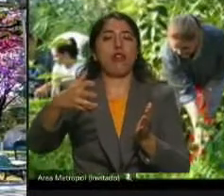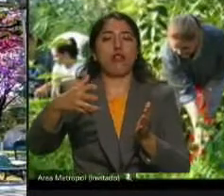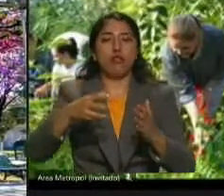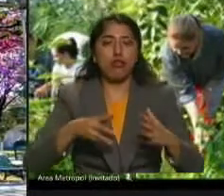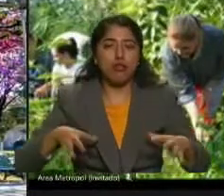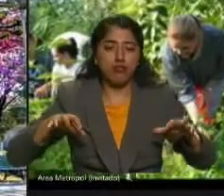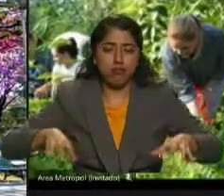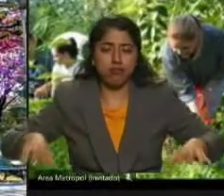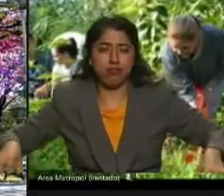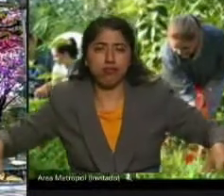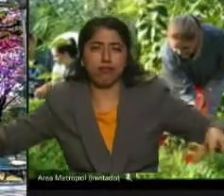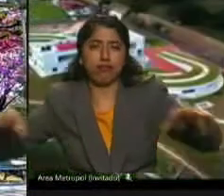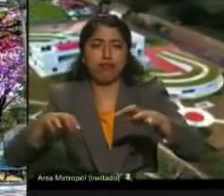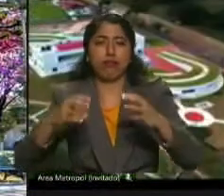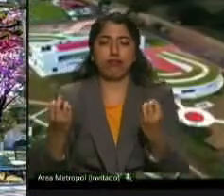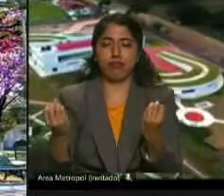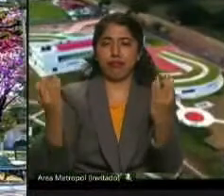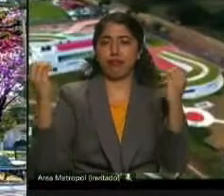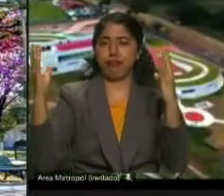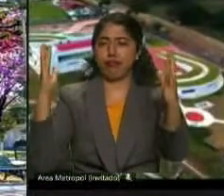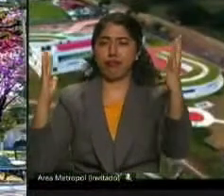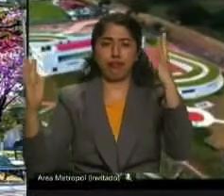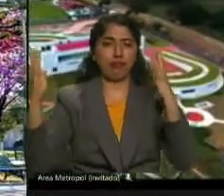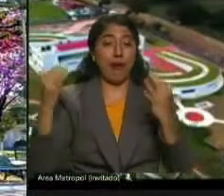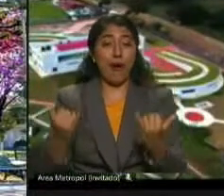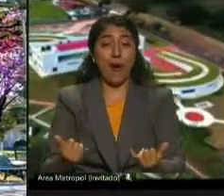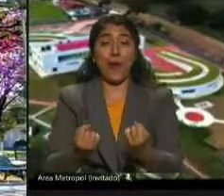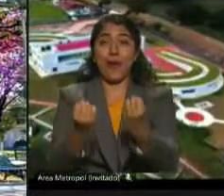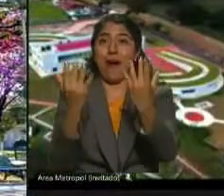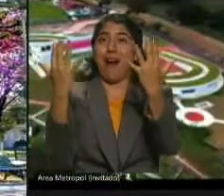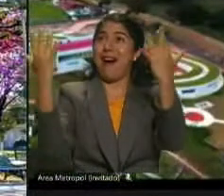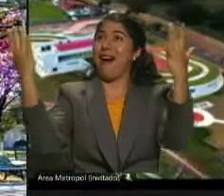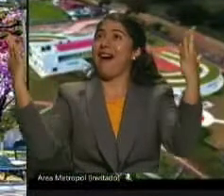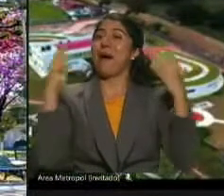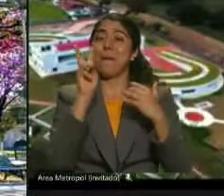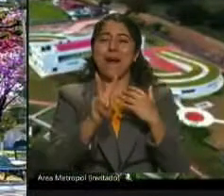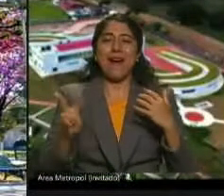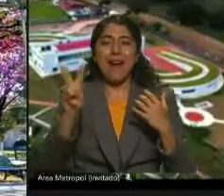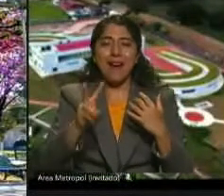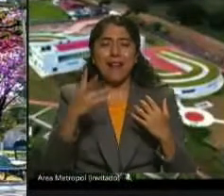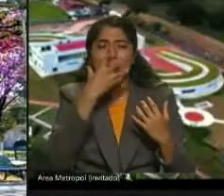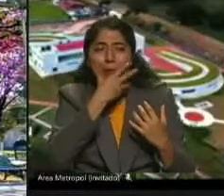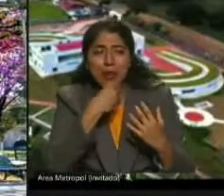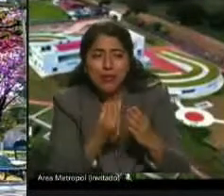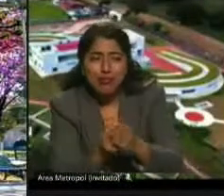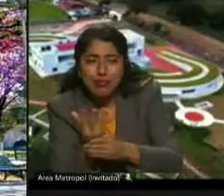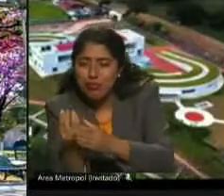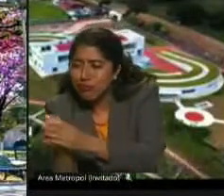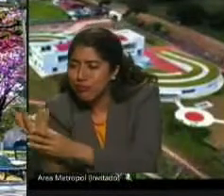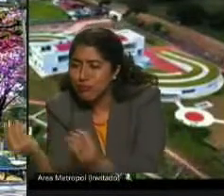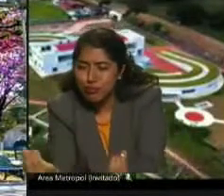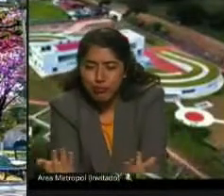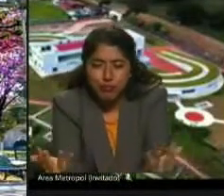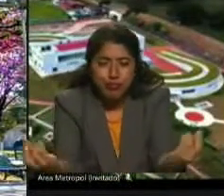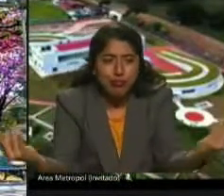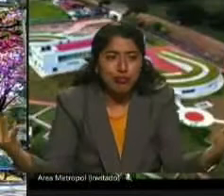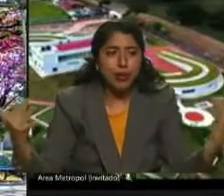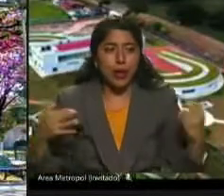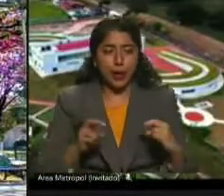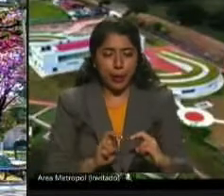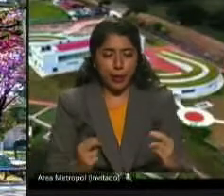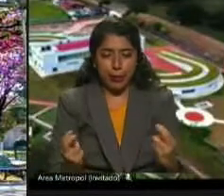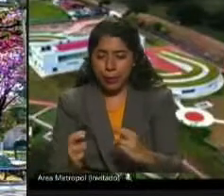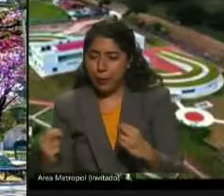hoy se visten de verdes con el florido de los árboles, los alcornoques, los toborochis, los